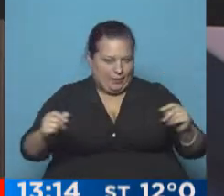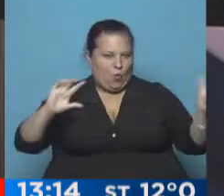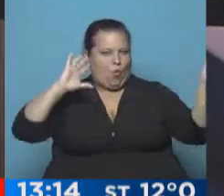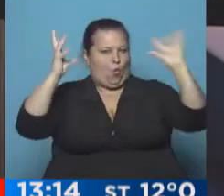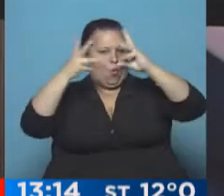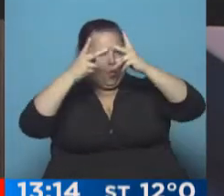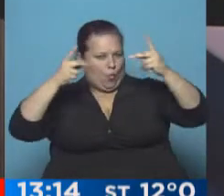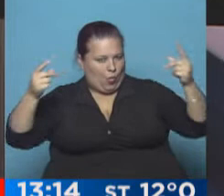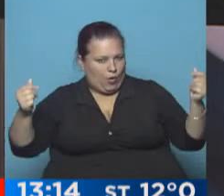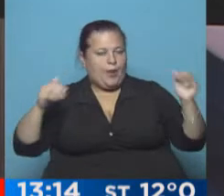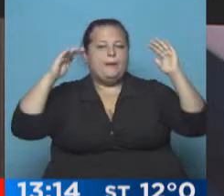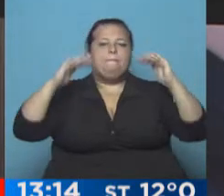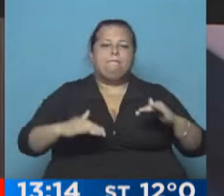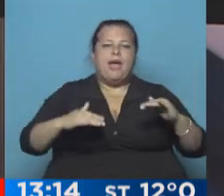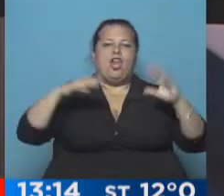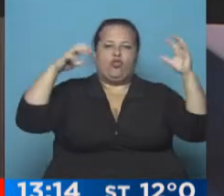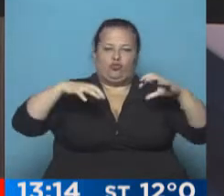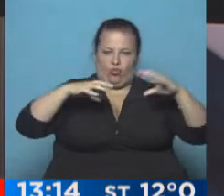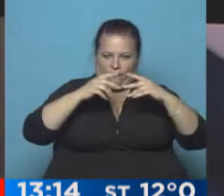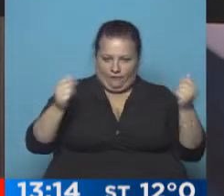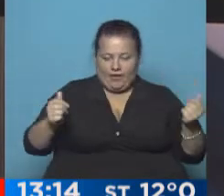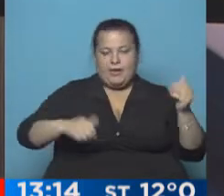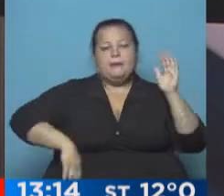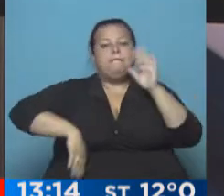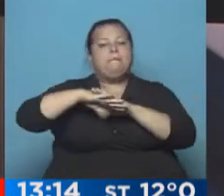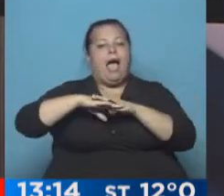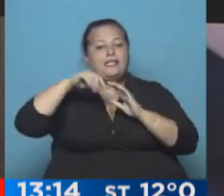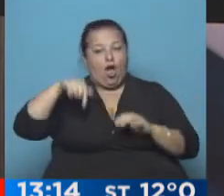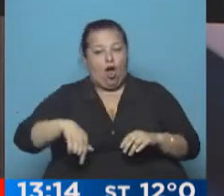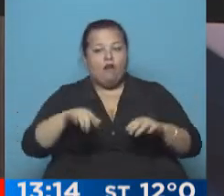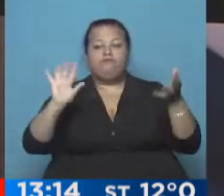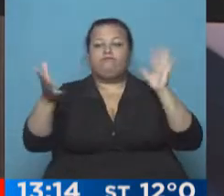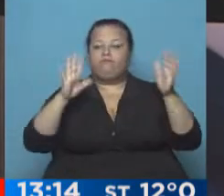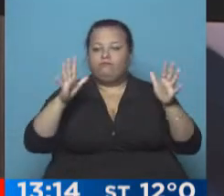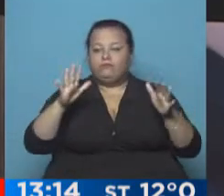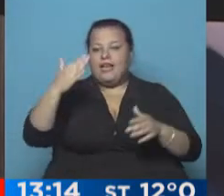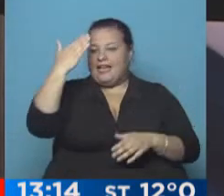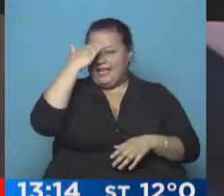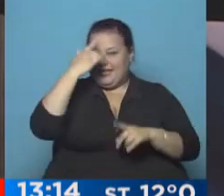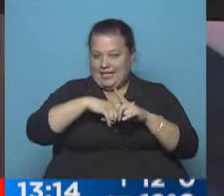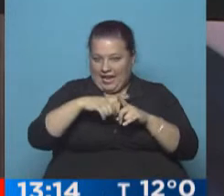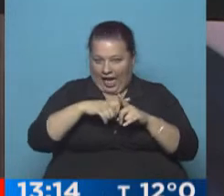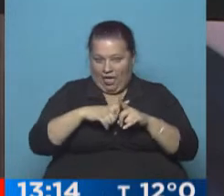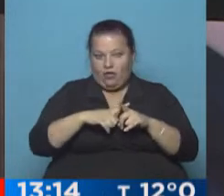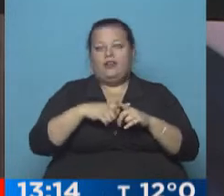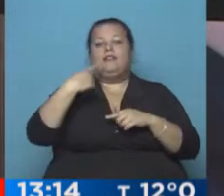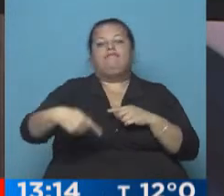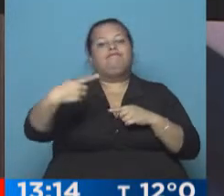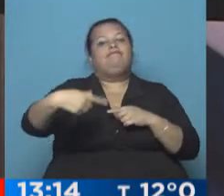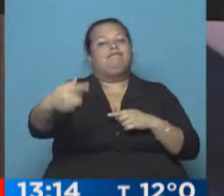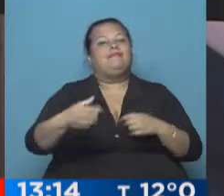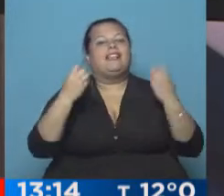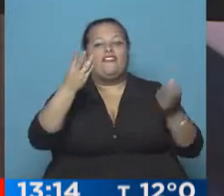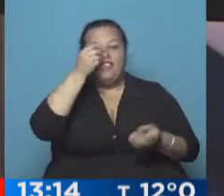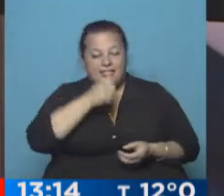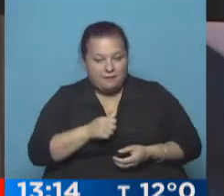nubosidad, disminución de precipitaciones, la máxima estimada del orden de los 15 grados, y viene el extendido, viene